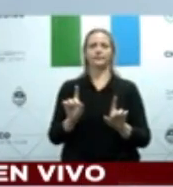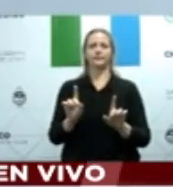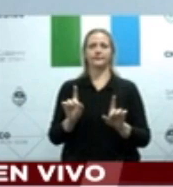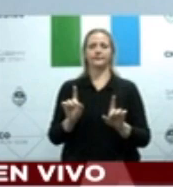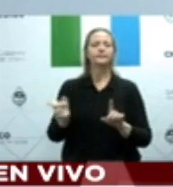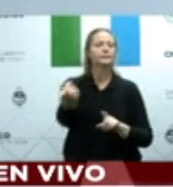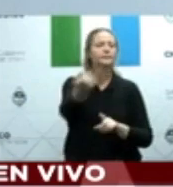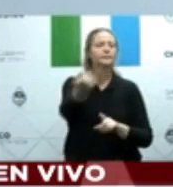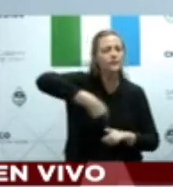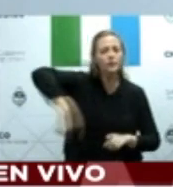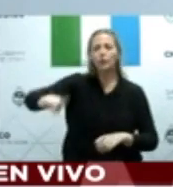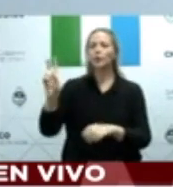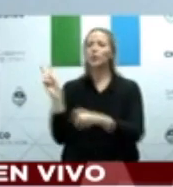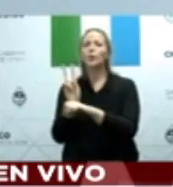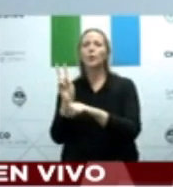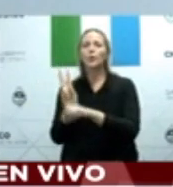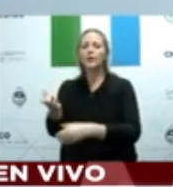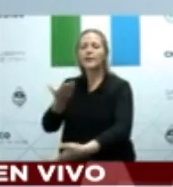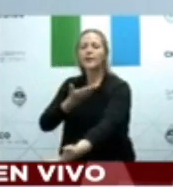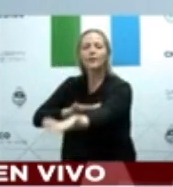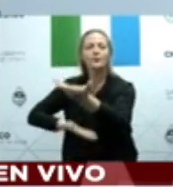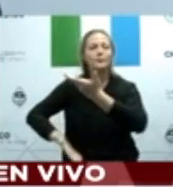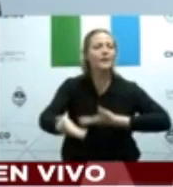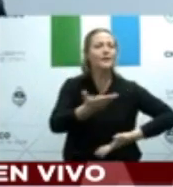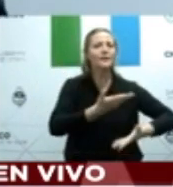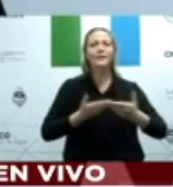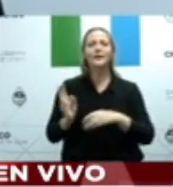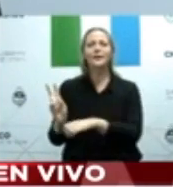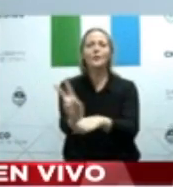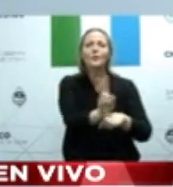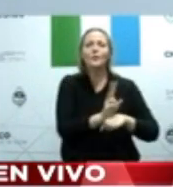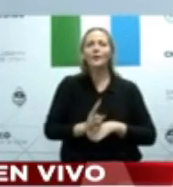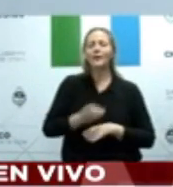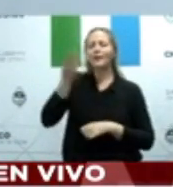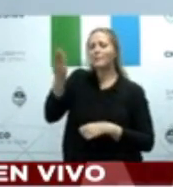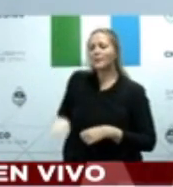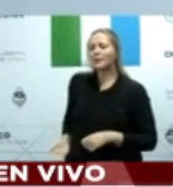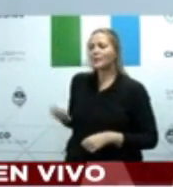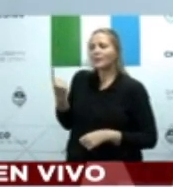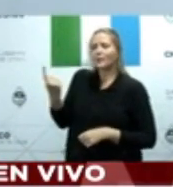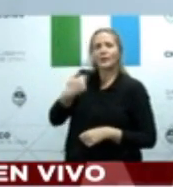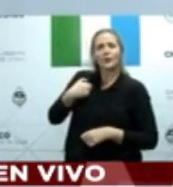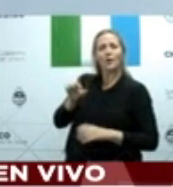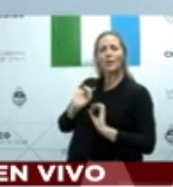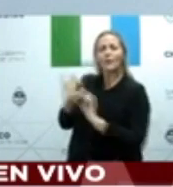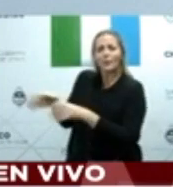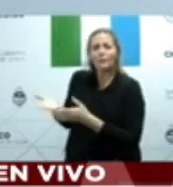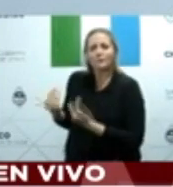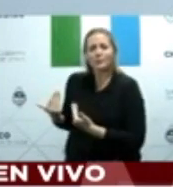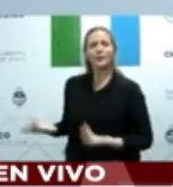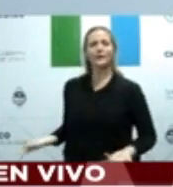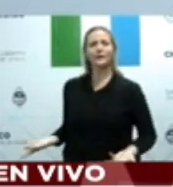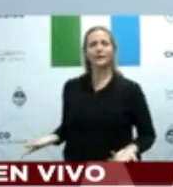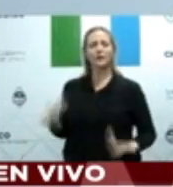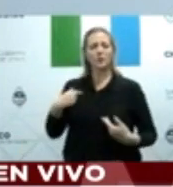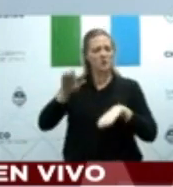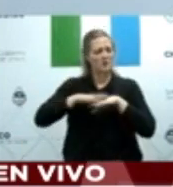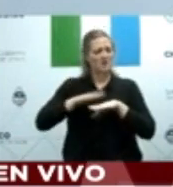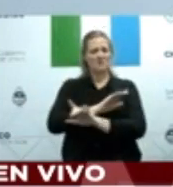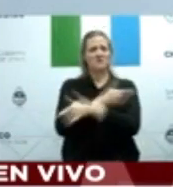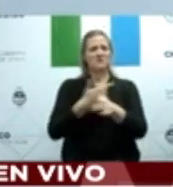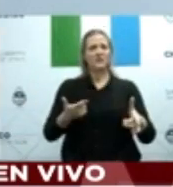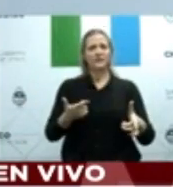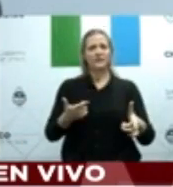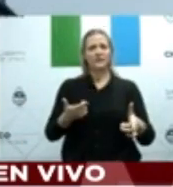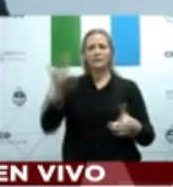Un hermano nuestro puede morir por la irresponsabilidad. Eso es lo que ocurre. Entonces, ¿tiene que